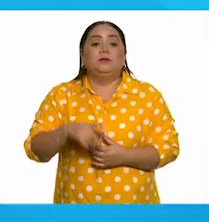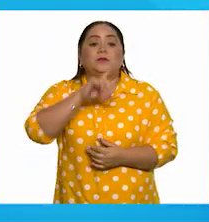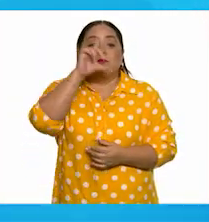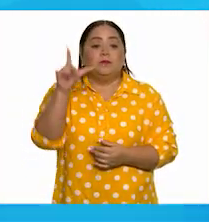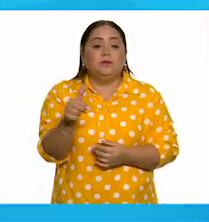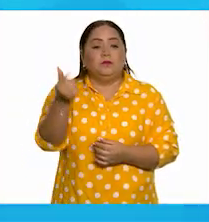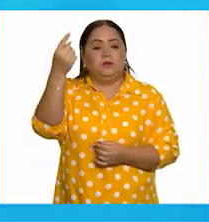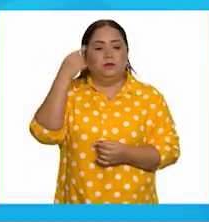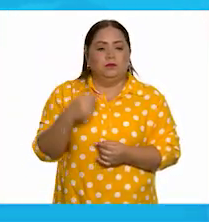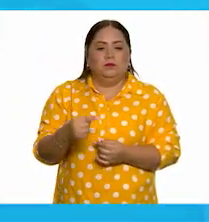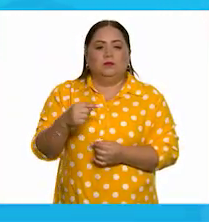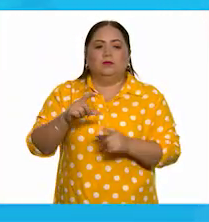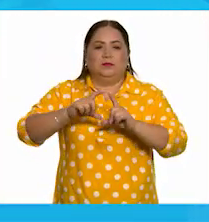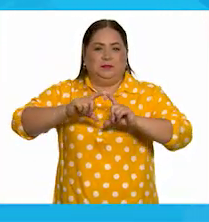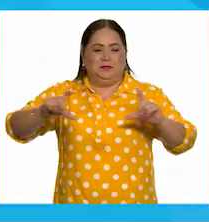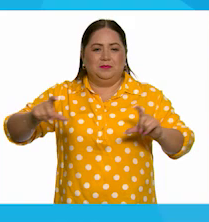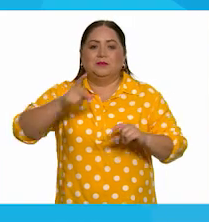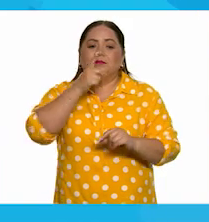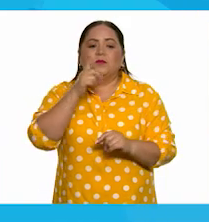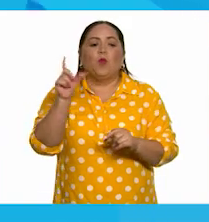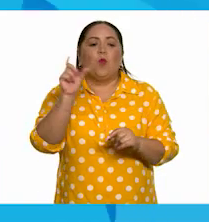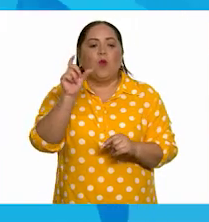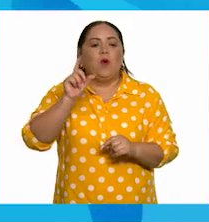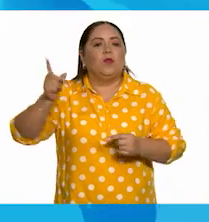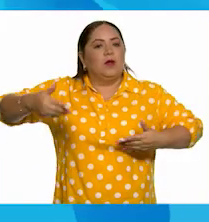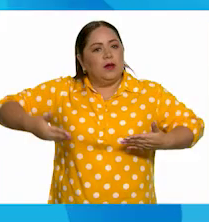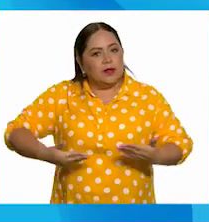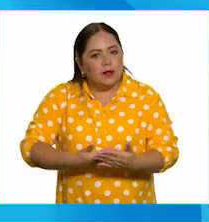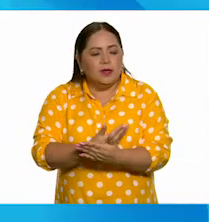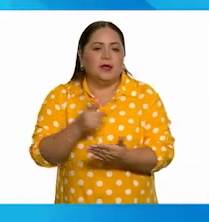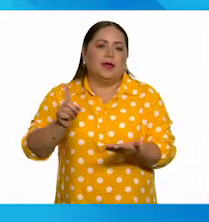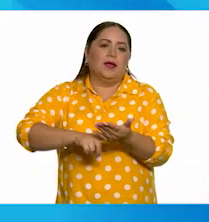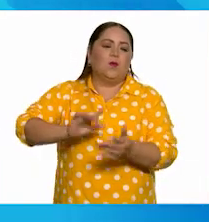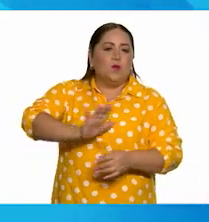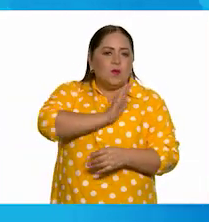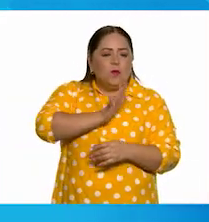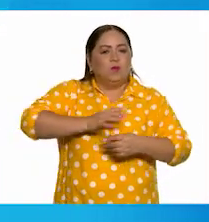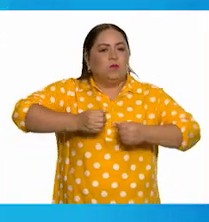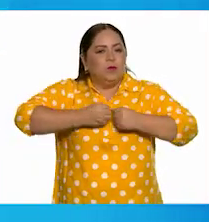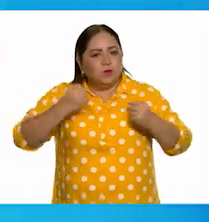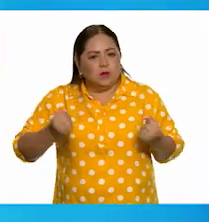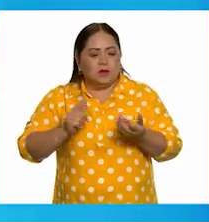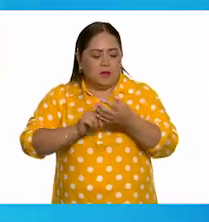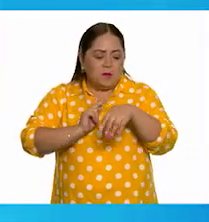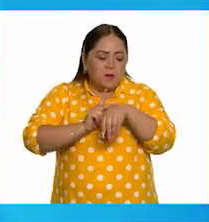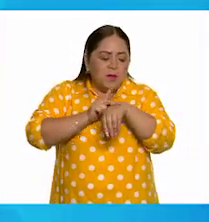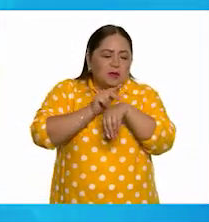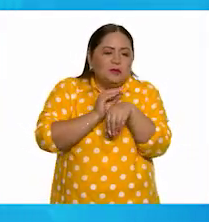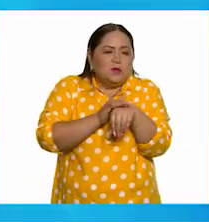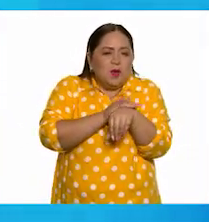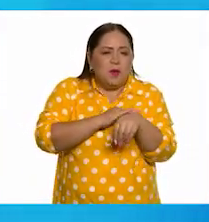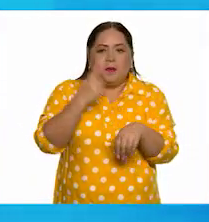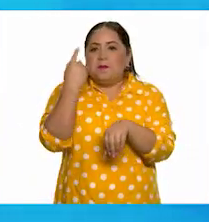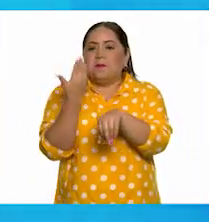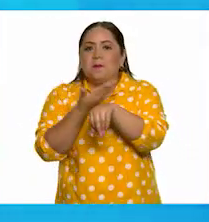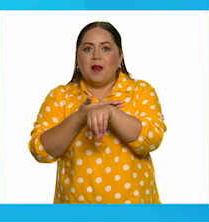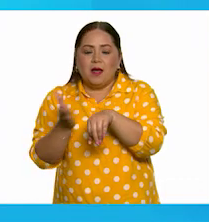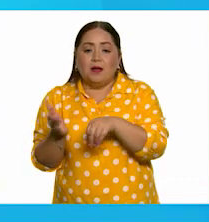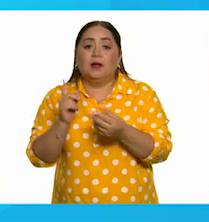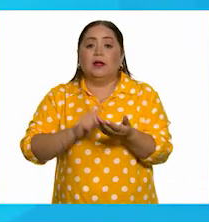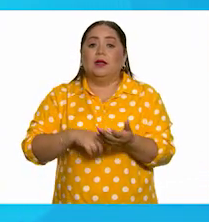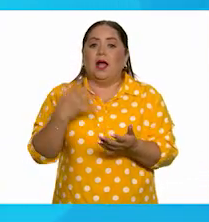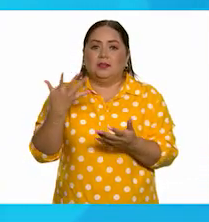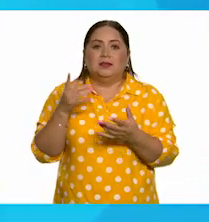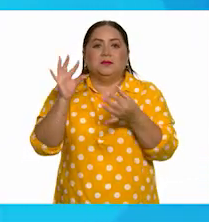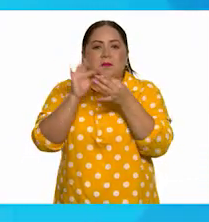En el segundo párrafo te dice cuando nació, que era güerito, gordito, su piel suave, blanca. Hace